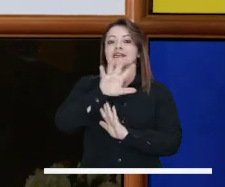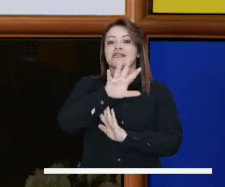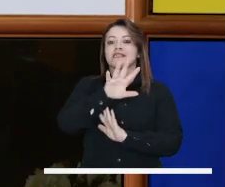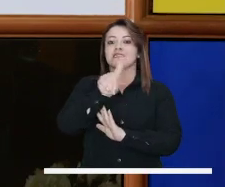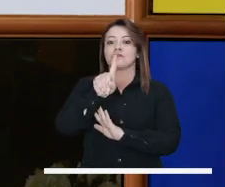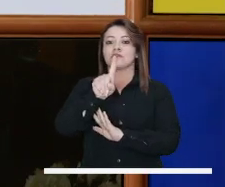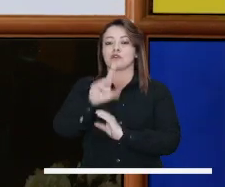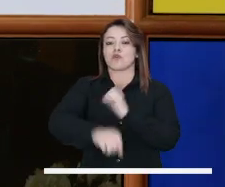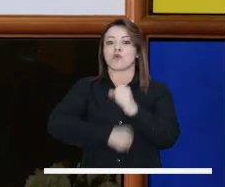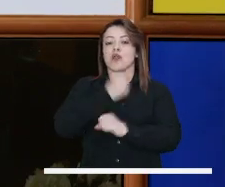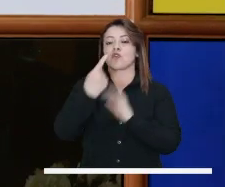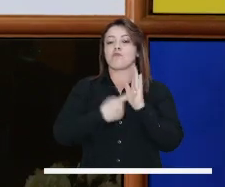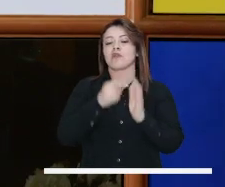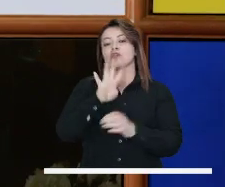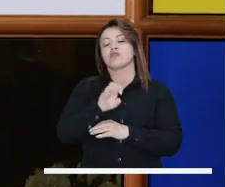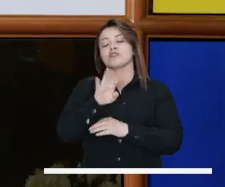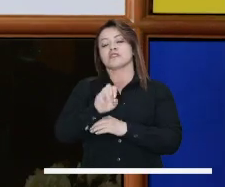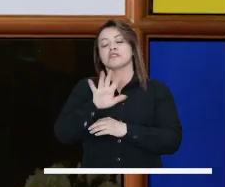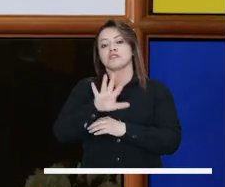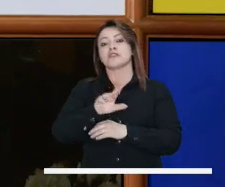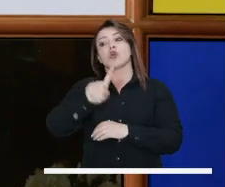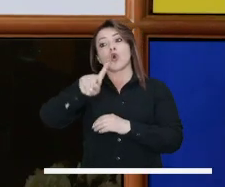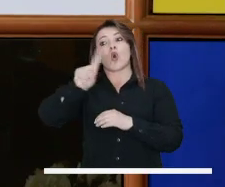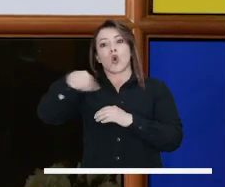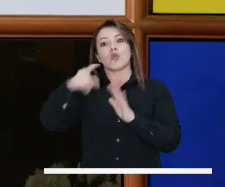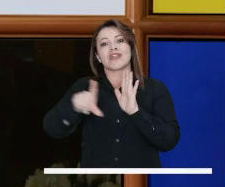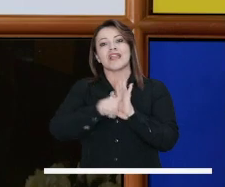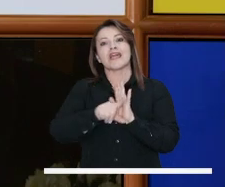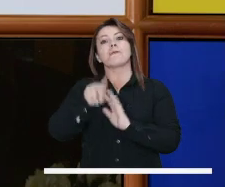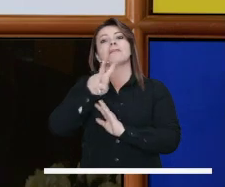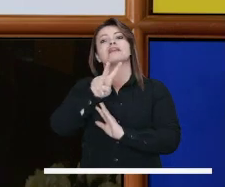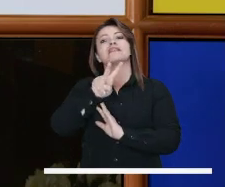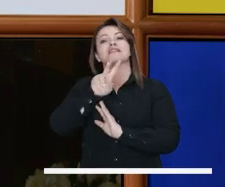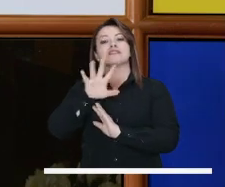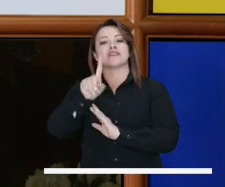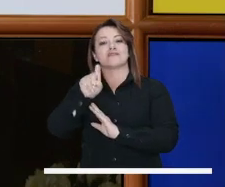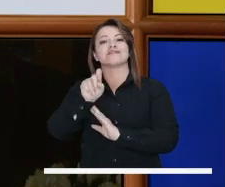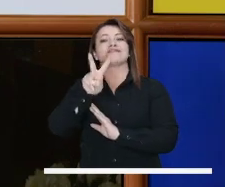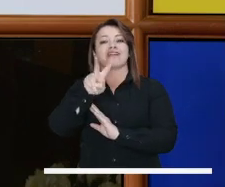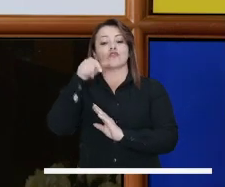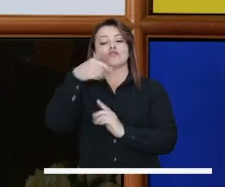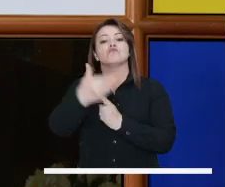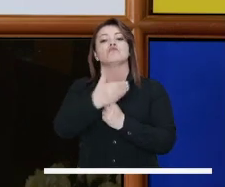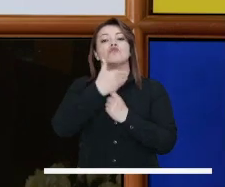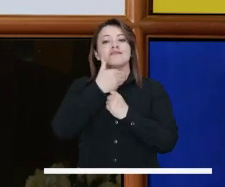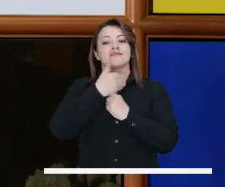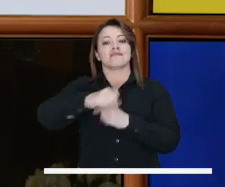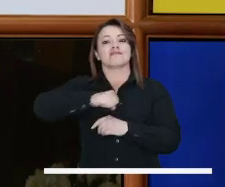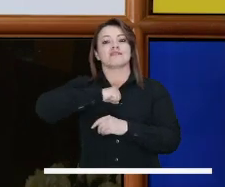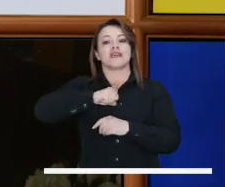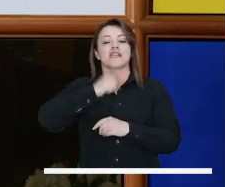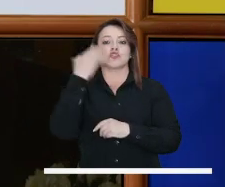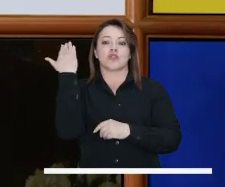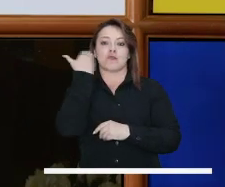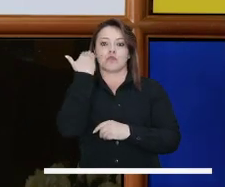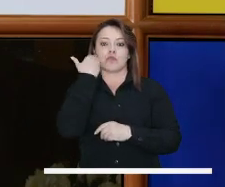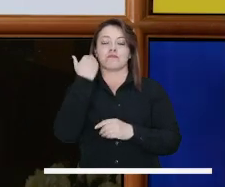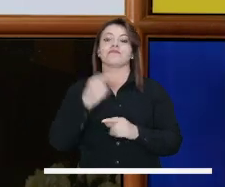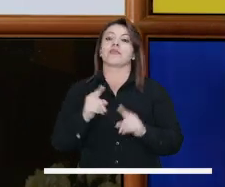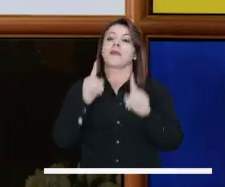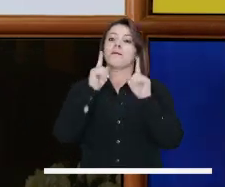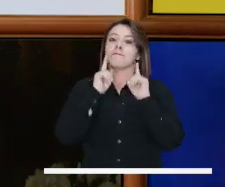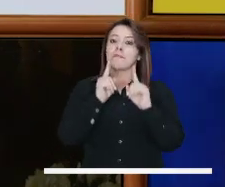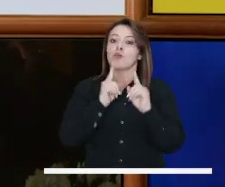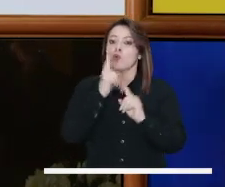buscan amparar la protección de la mujer, la ley 51 desde el año 81, la ley 2552, que son leyes que